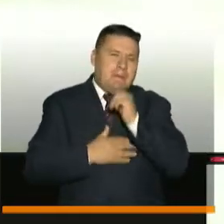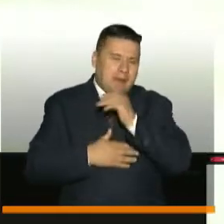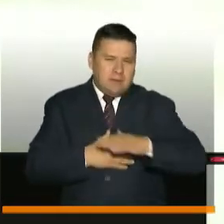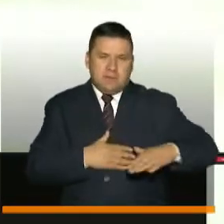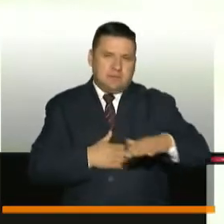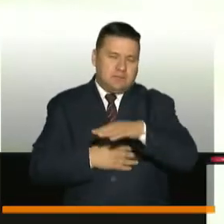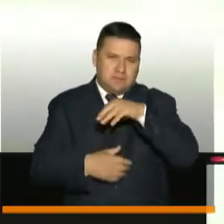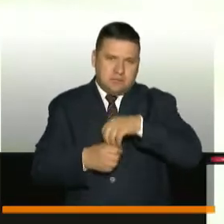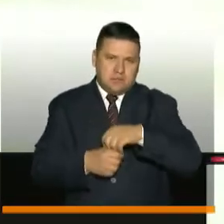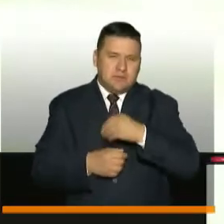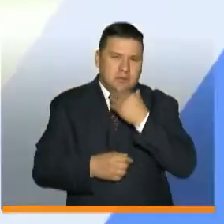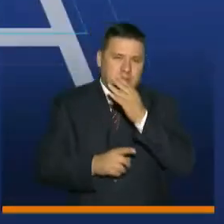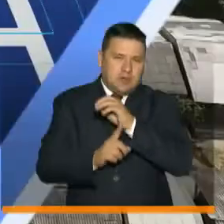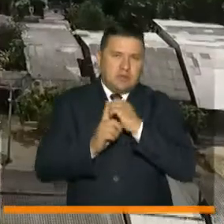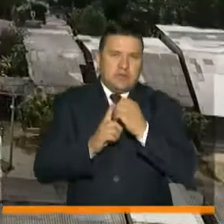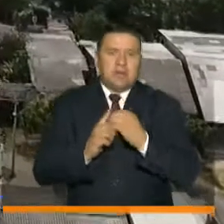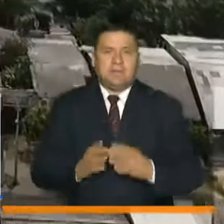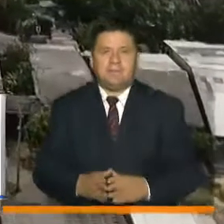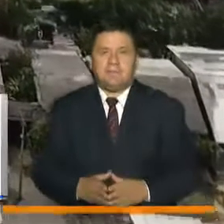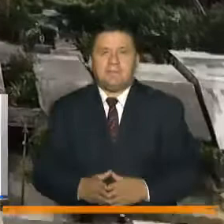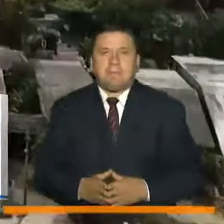y en los índices de exclusión social.